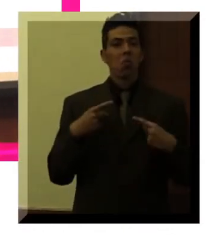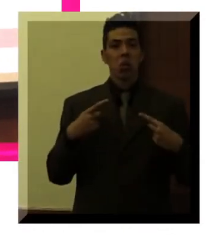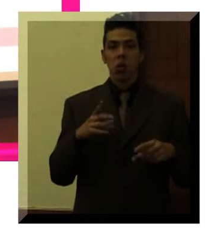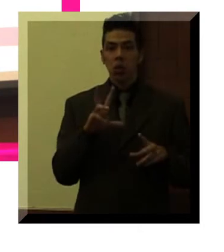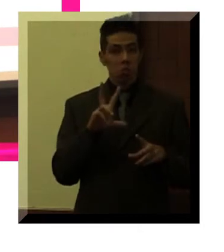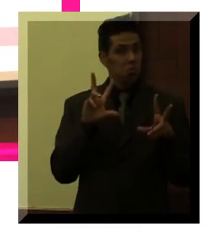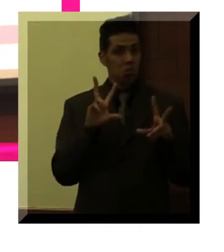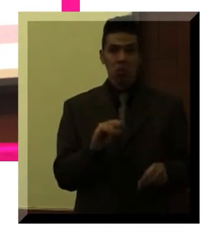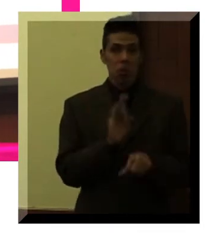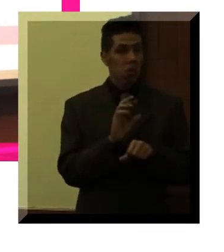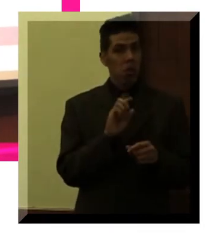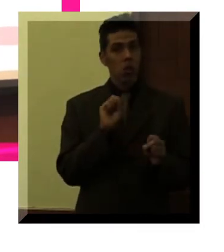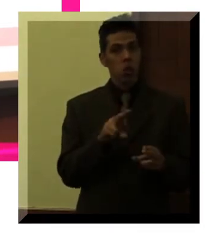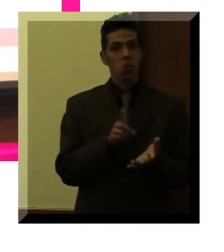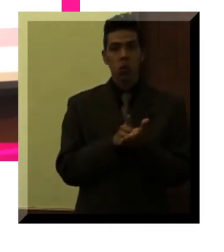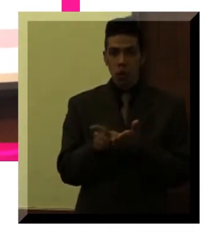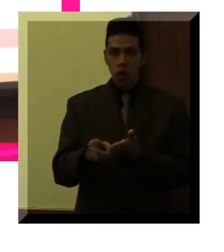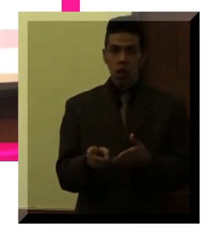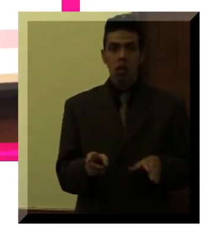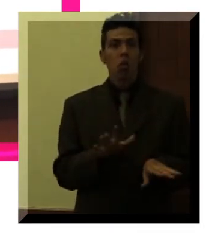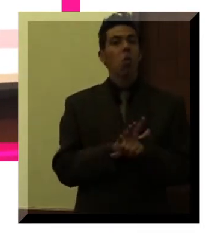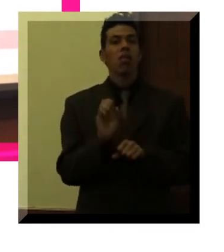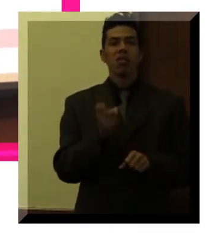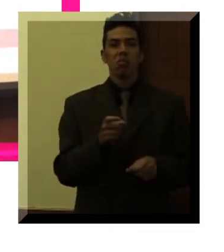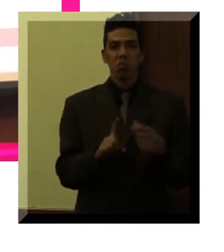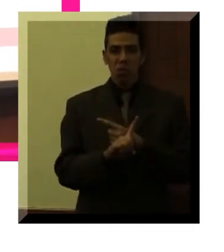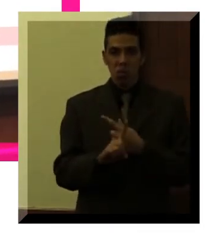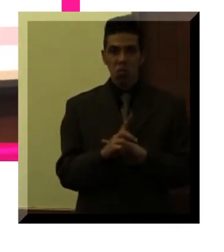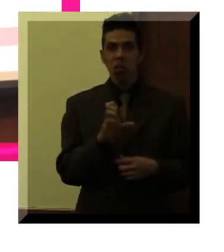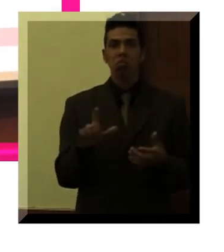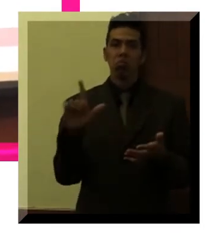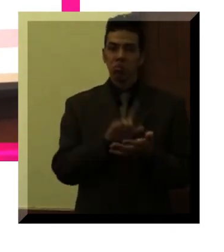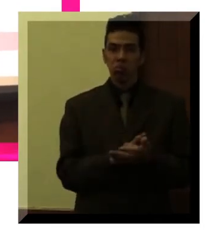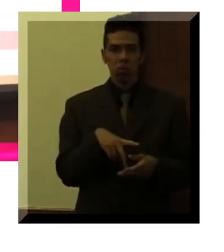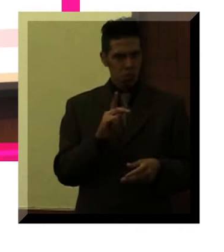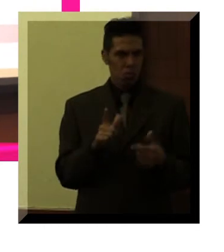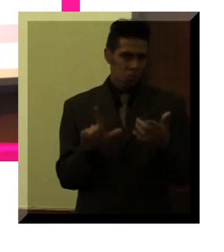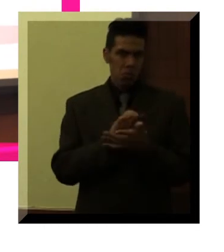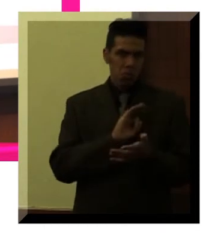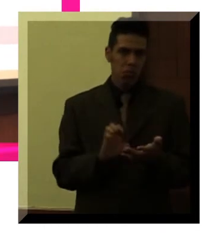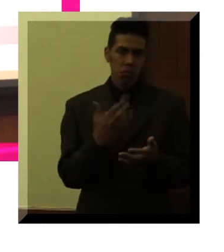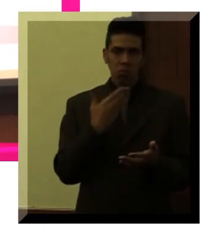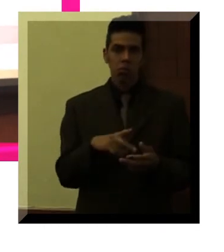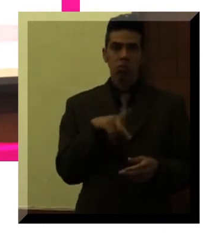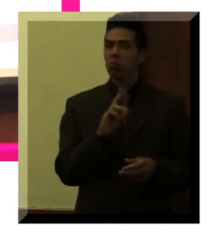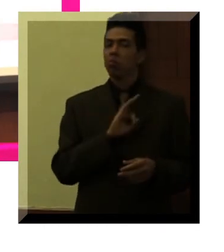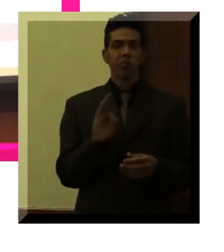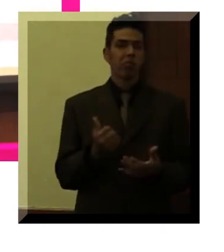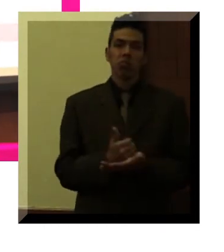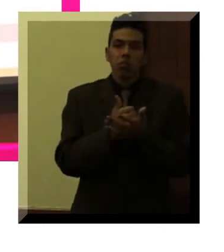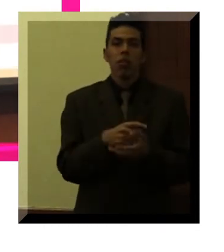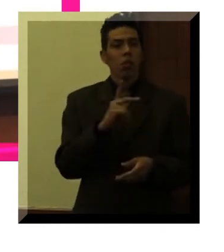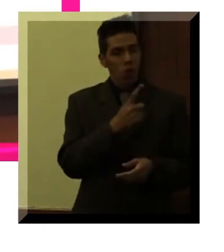Sin embargo, si una persona no defiende sus derechos, no sabe cuál es el problema de la ley, porque la ley puede estar bien,